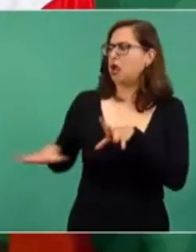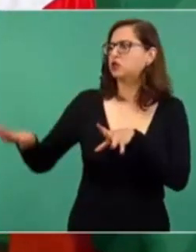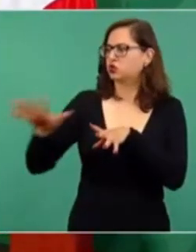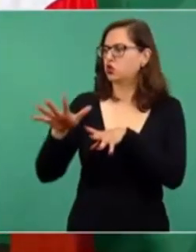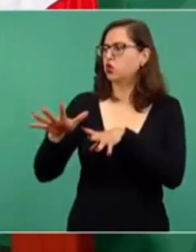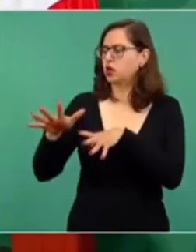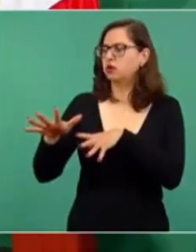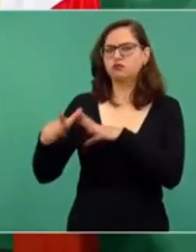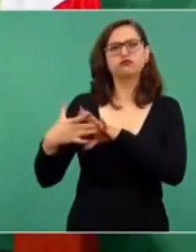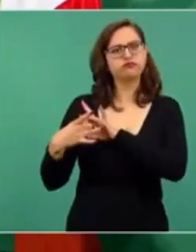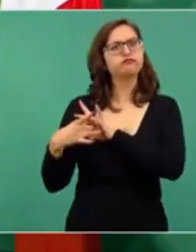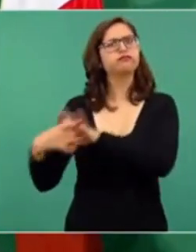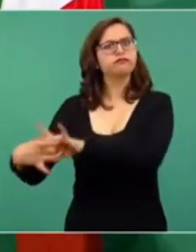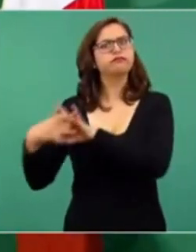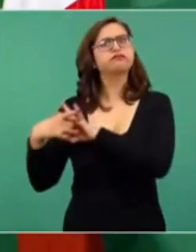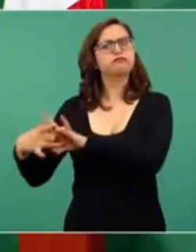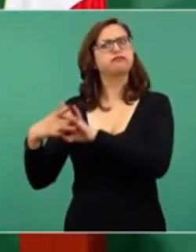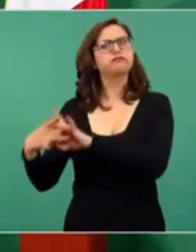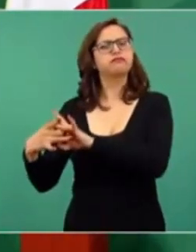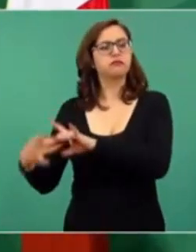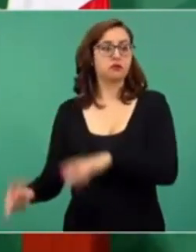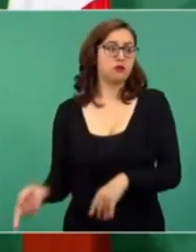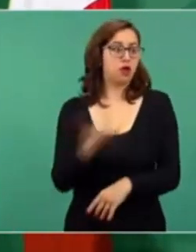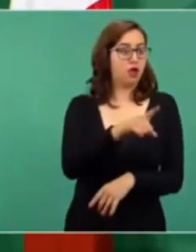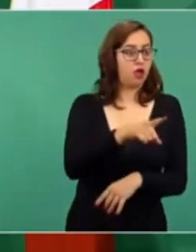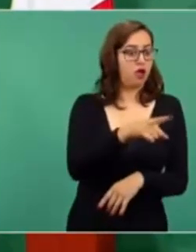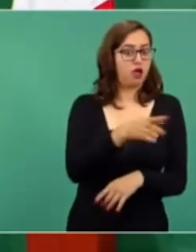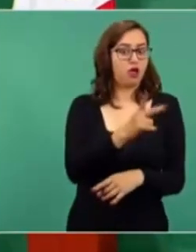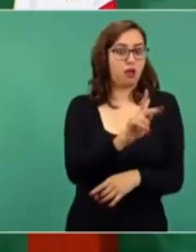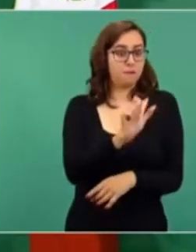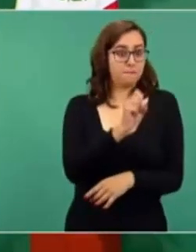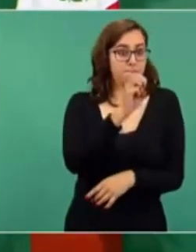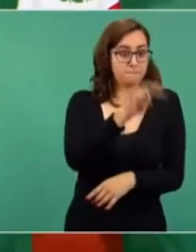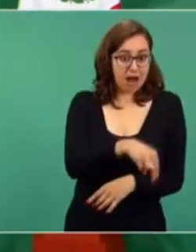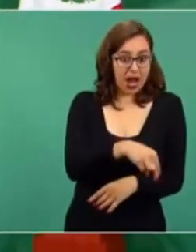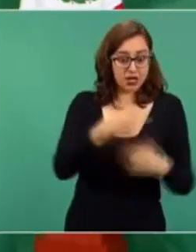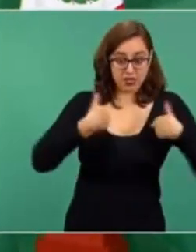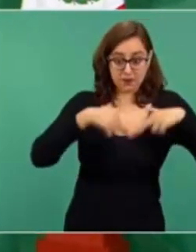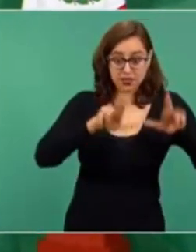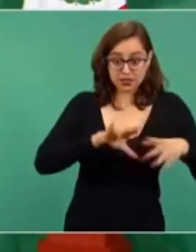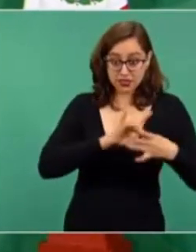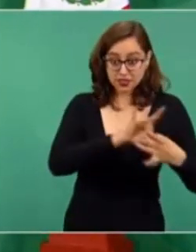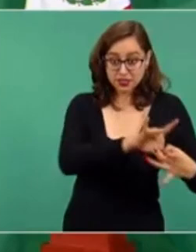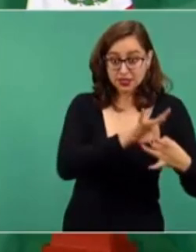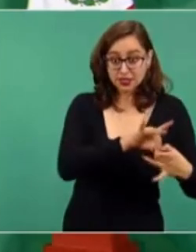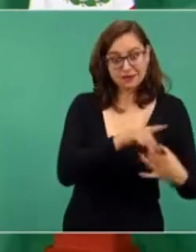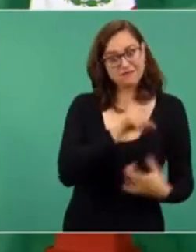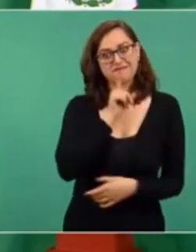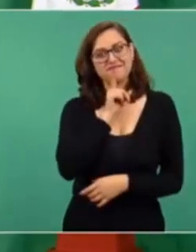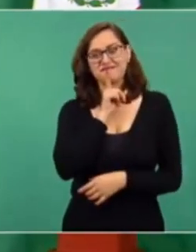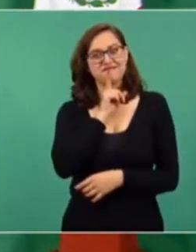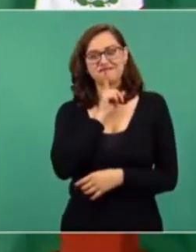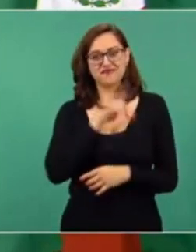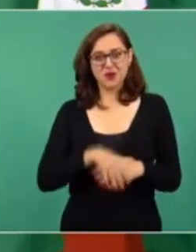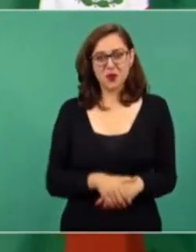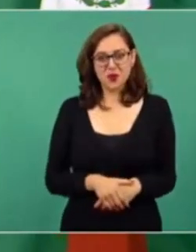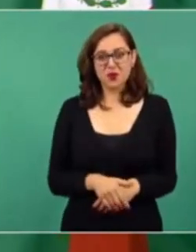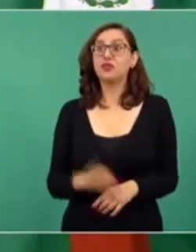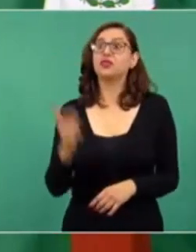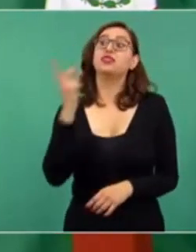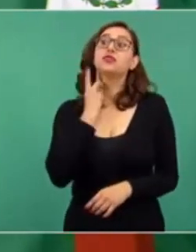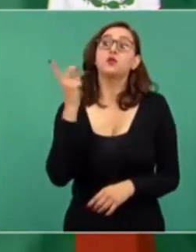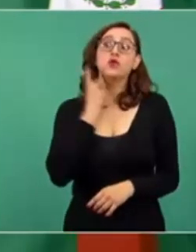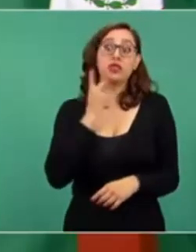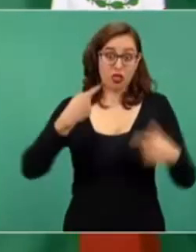representante del PAN, porque los legisladores no son representantes de los